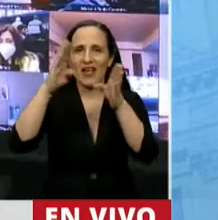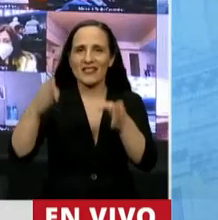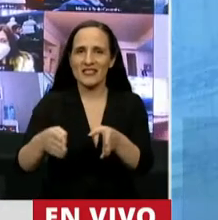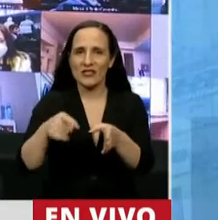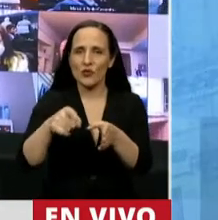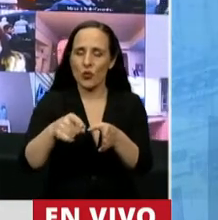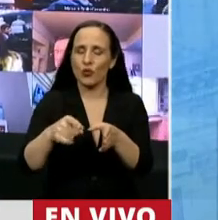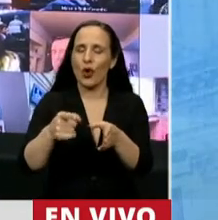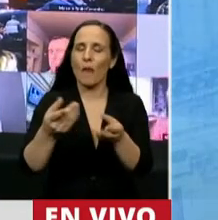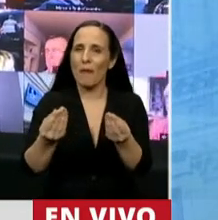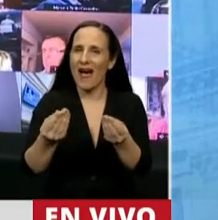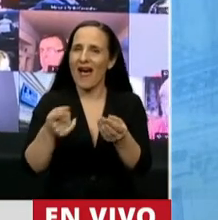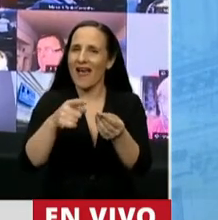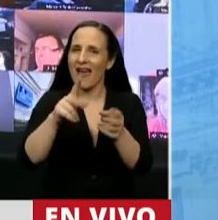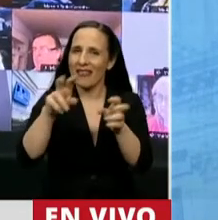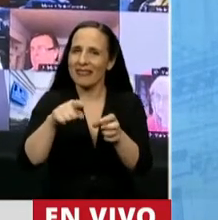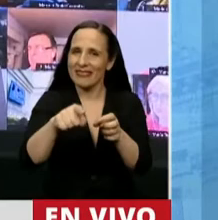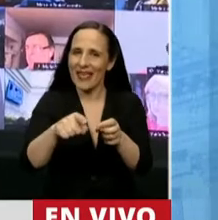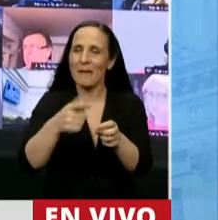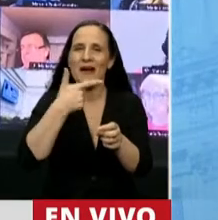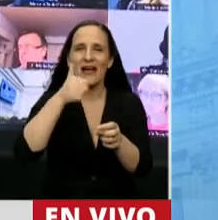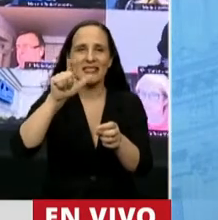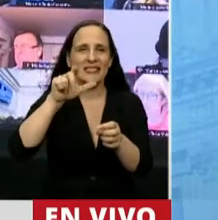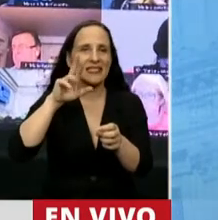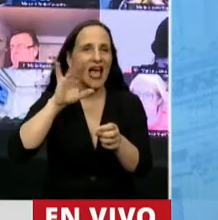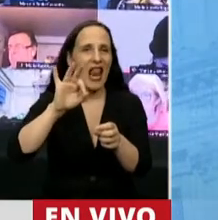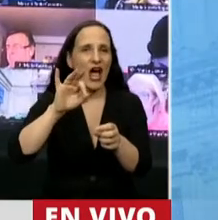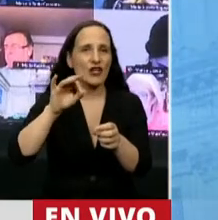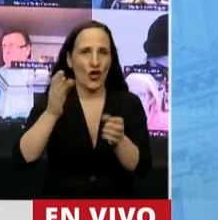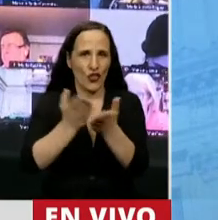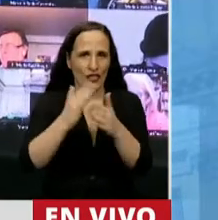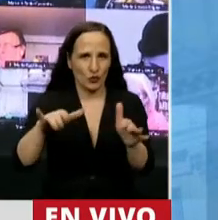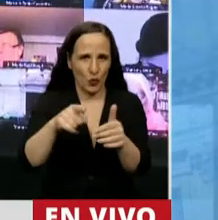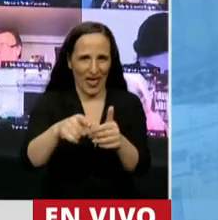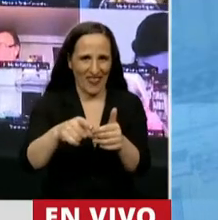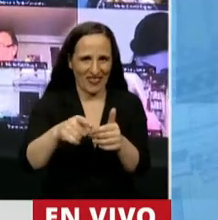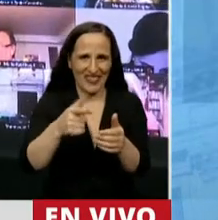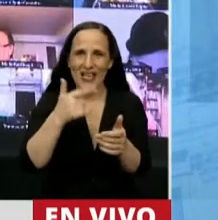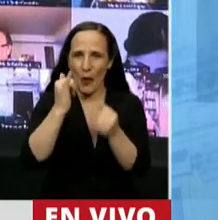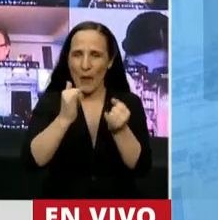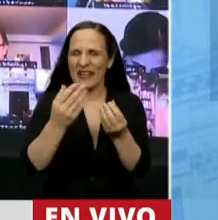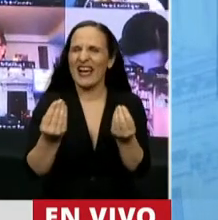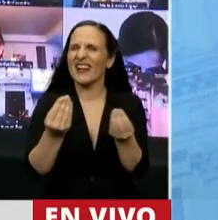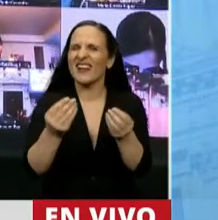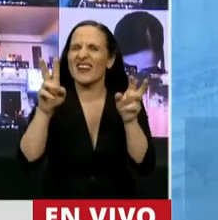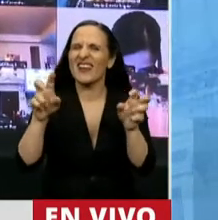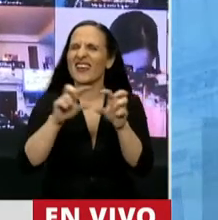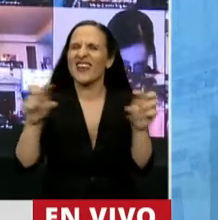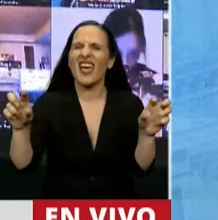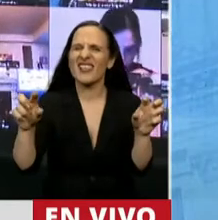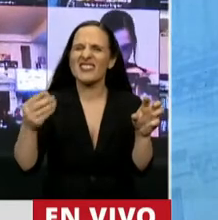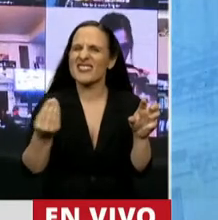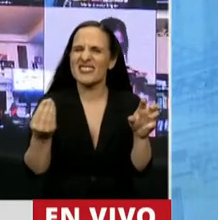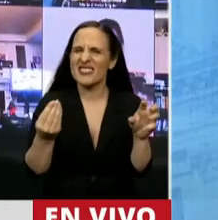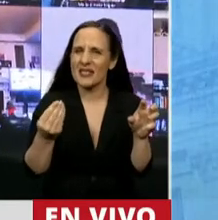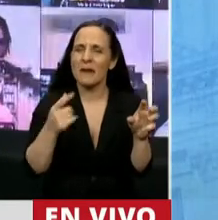estudiantil, que lo voy a aplicar brevemente para poner en auto sobre